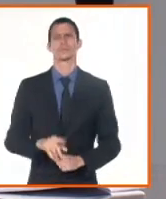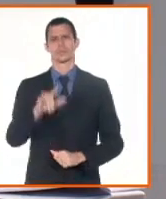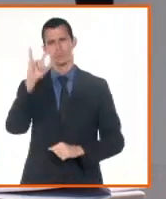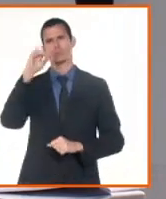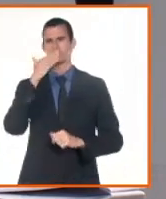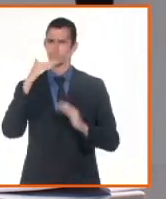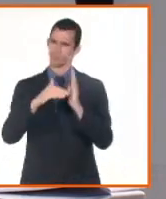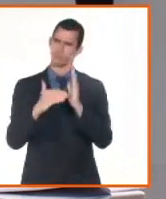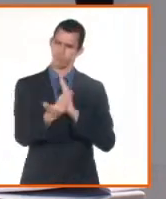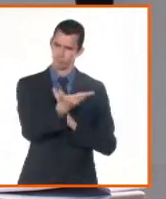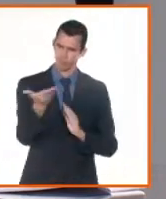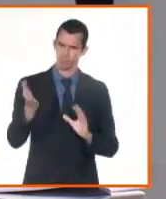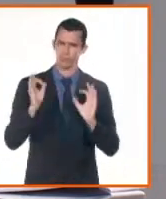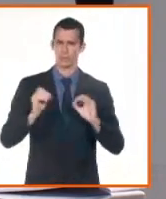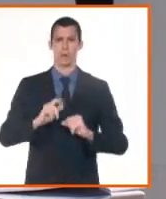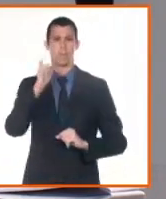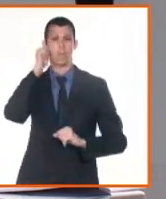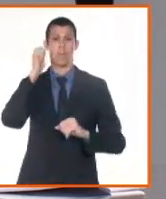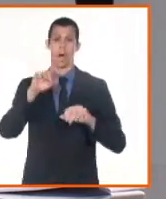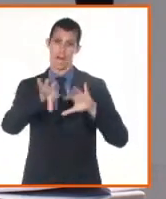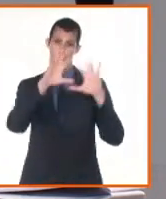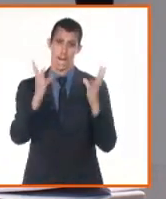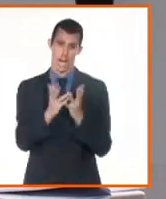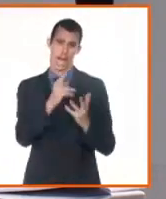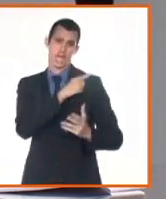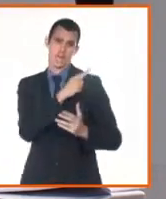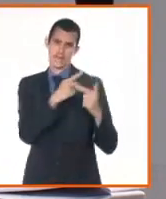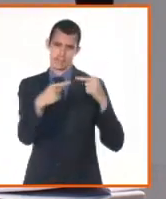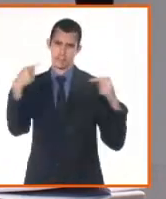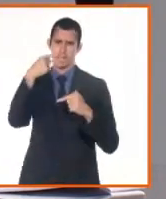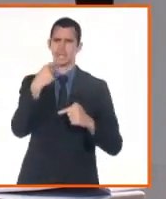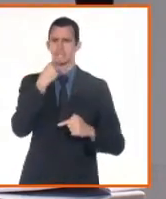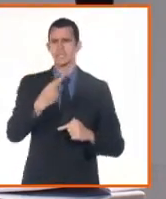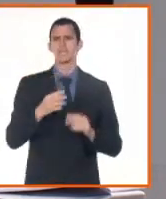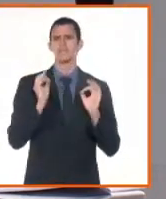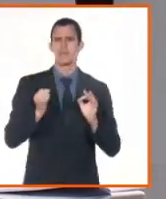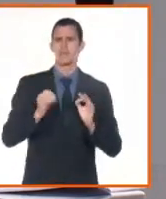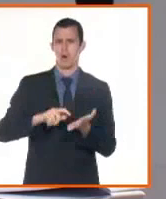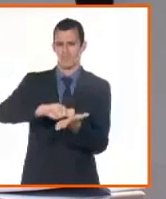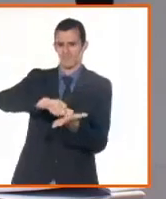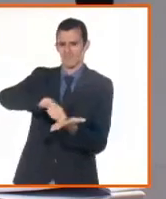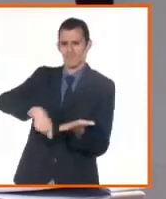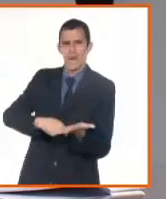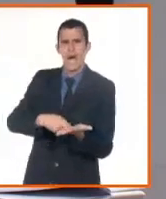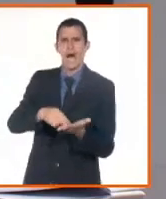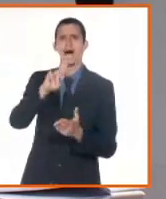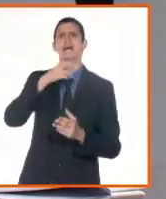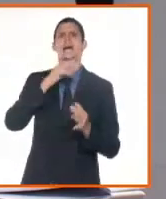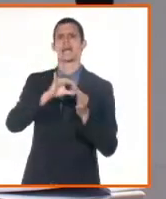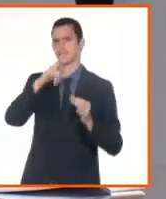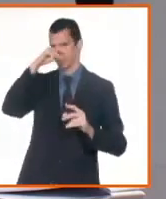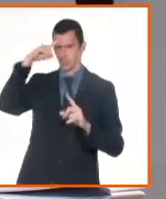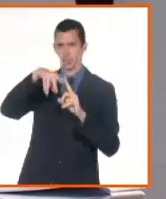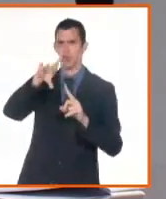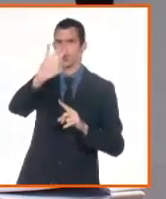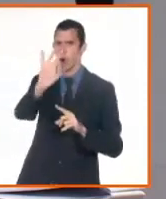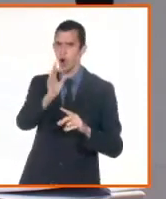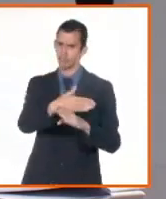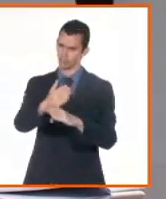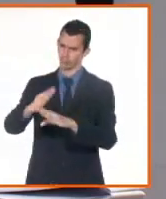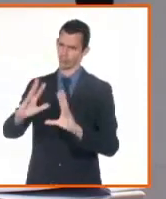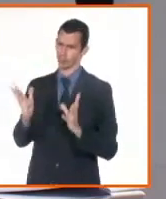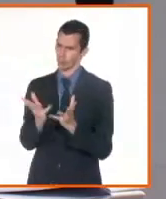explicaba que existen varios tipos de registros. En este caso, el registro de la propiedad es el tipo de registro de bienes